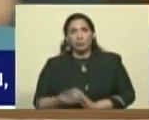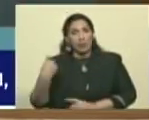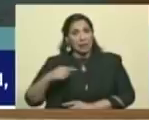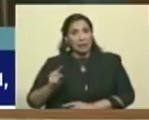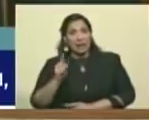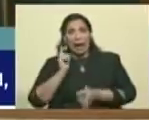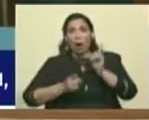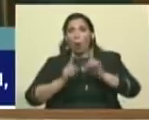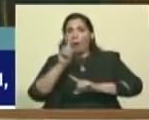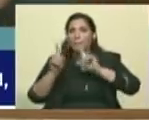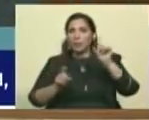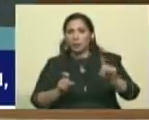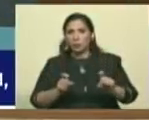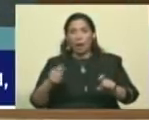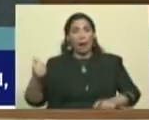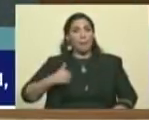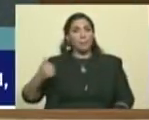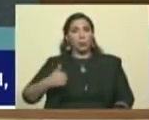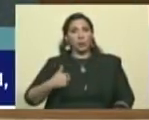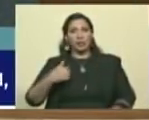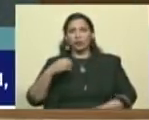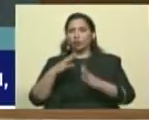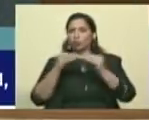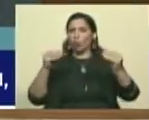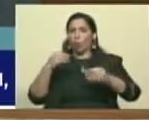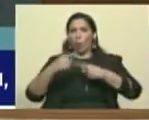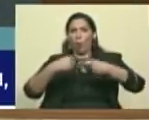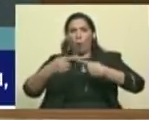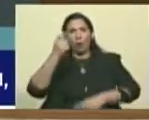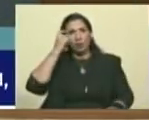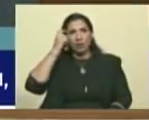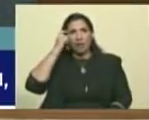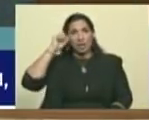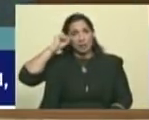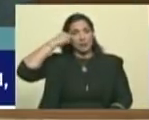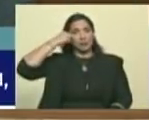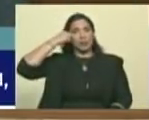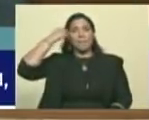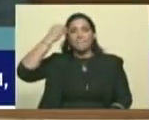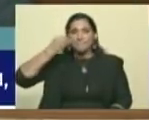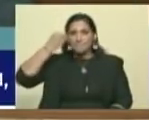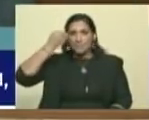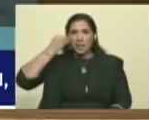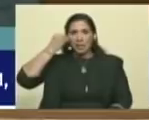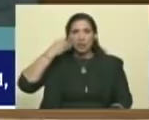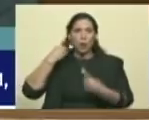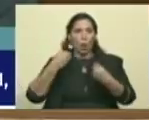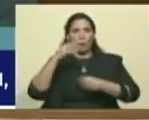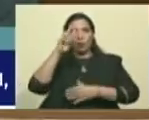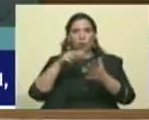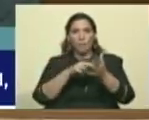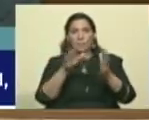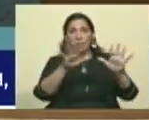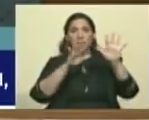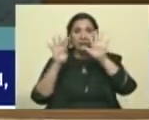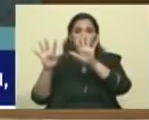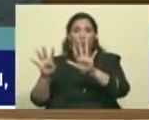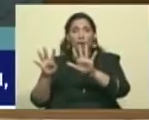duda, aproveche estos días de reflexión de diciembre y piensa lo que puede ser un 2019 que va a seguir siendo duro,